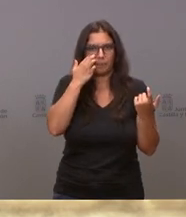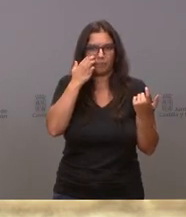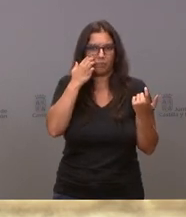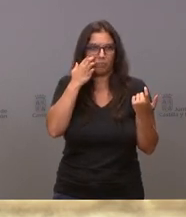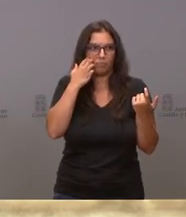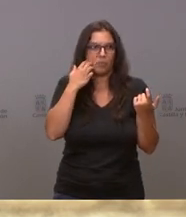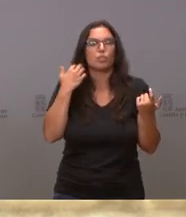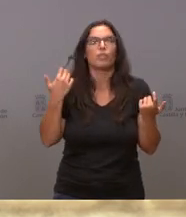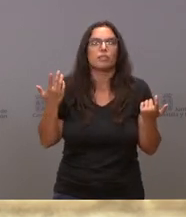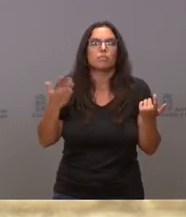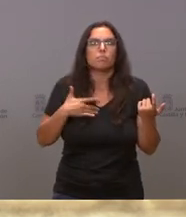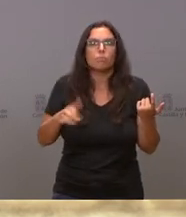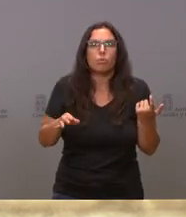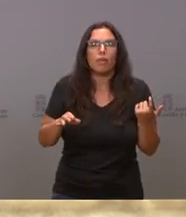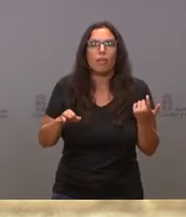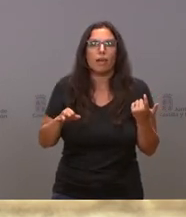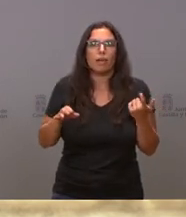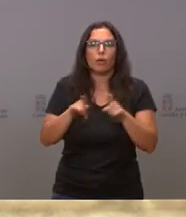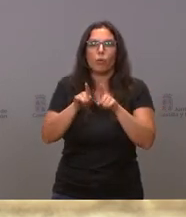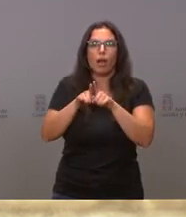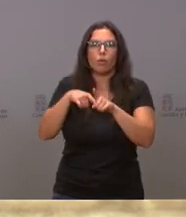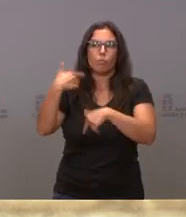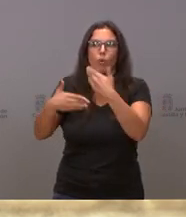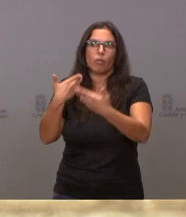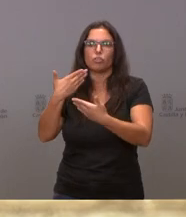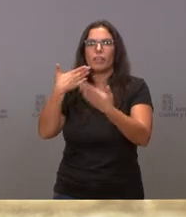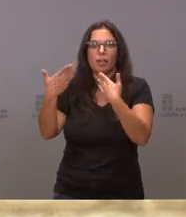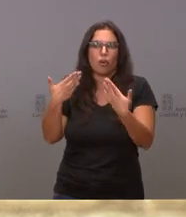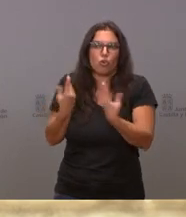puede estar sometido a un proceso de diálogo con el Gobierno de España.